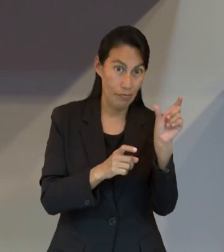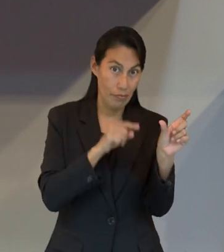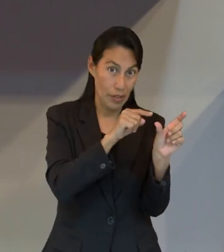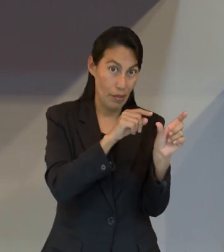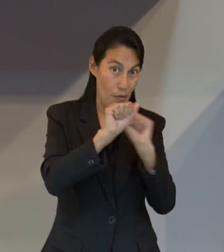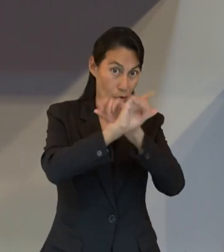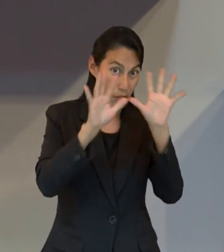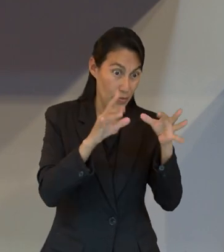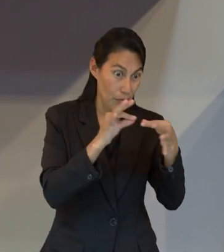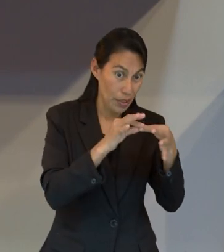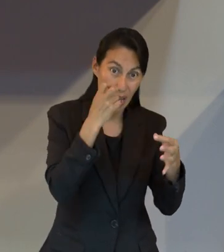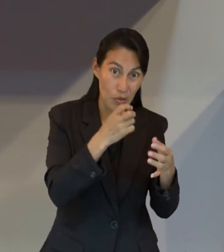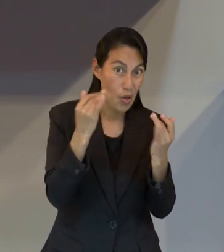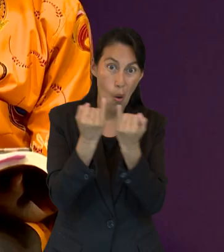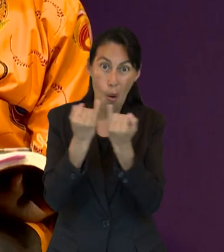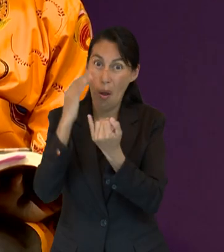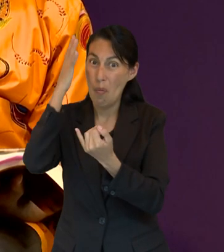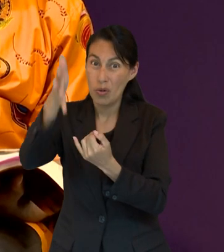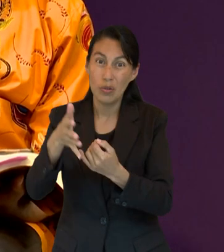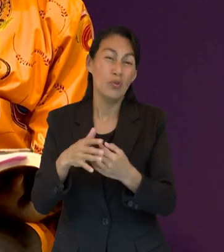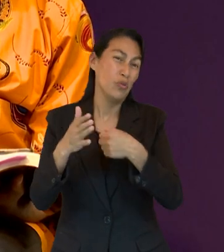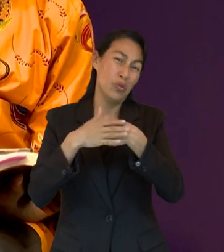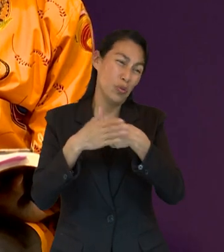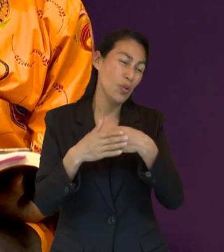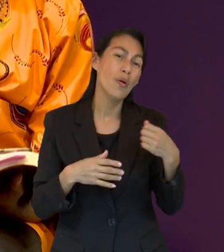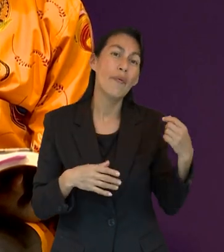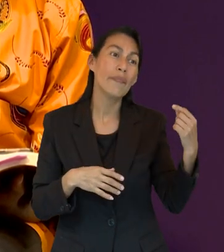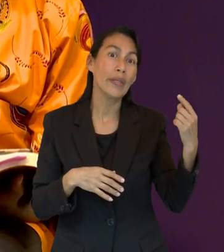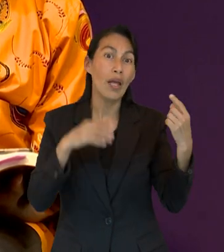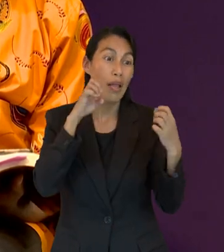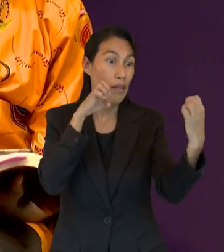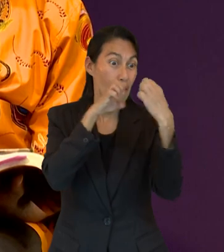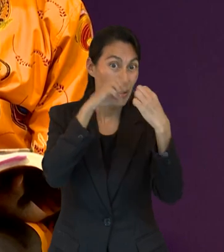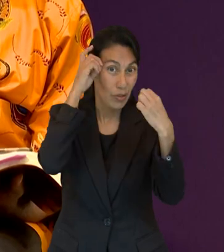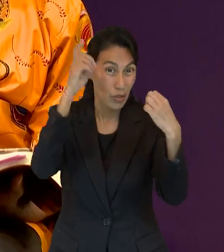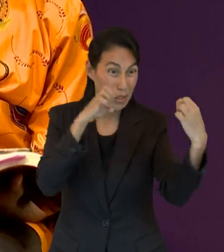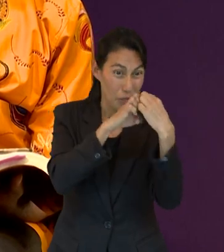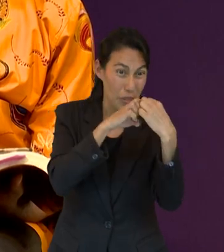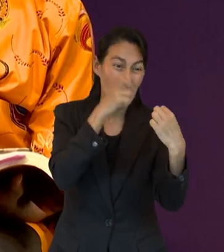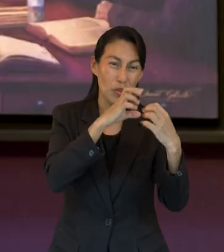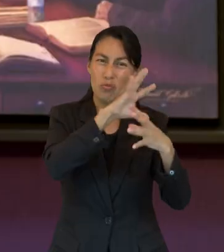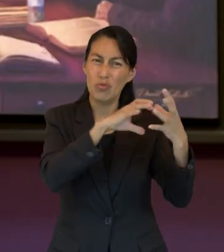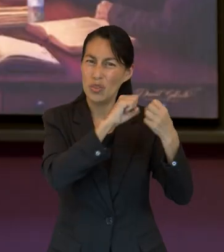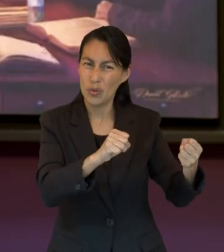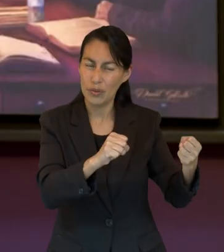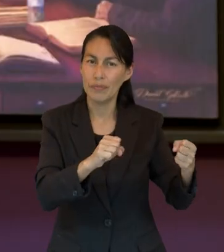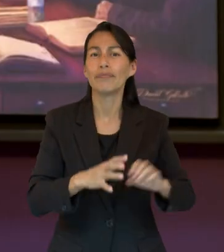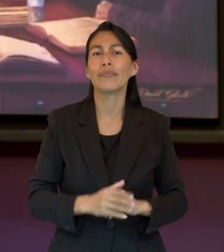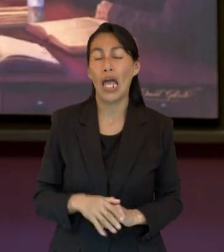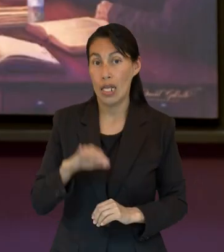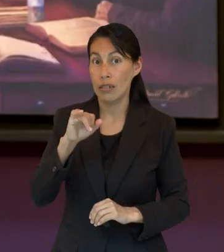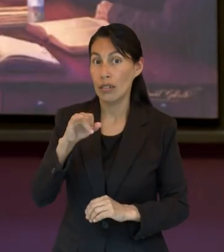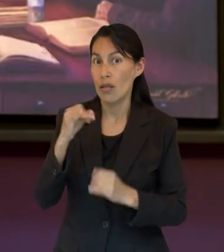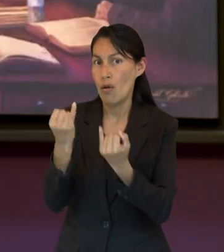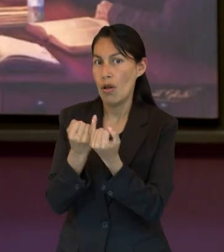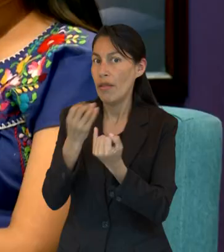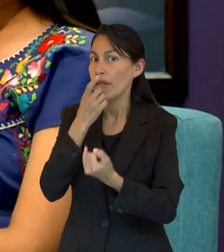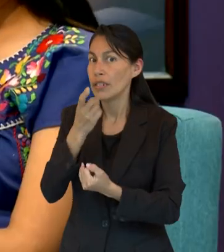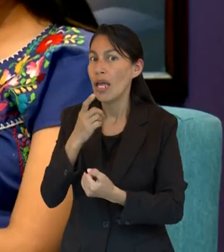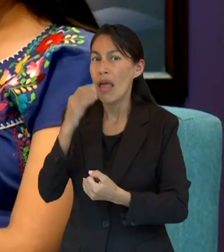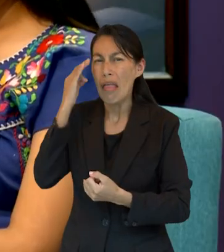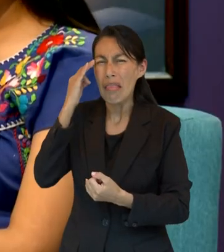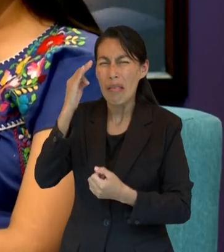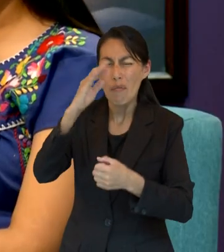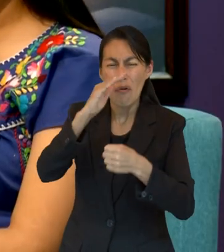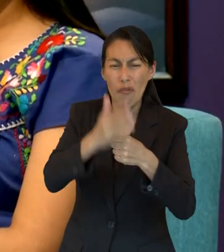referencia muy clara de la destrucción de los enemigos de Dios. Y también en